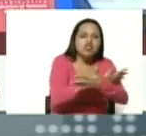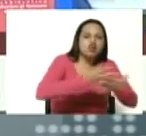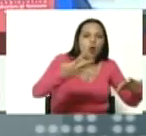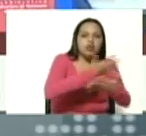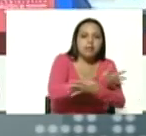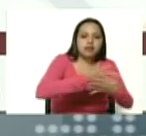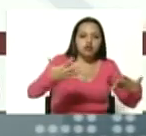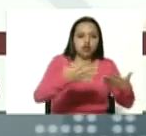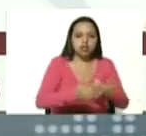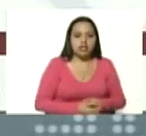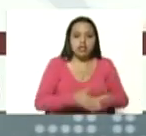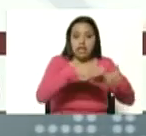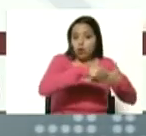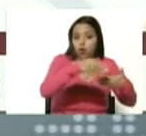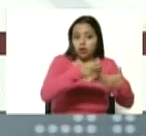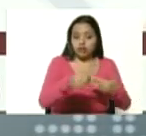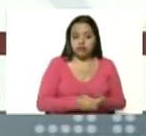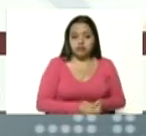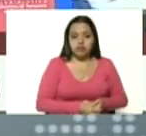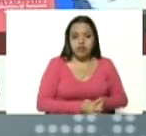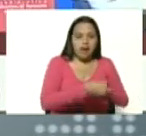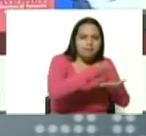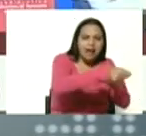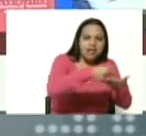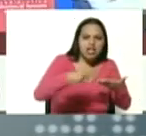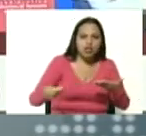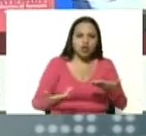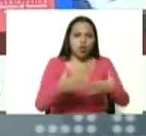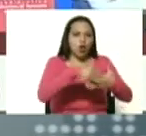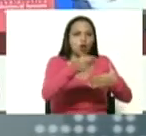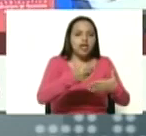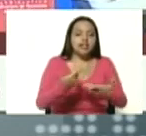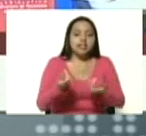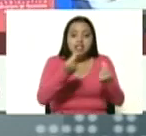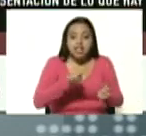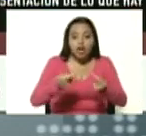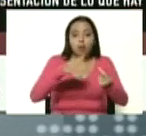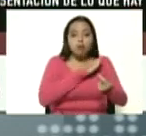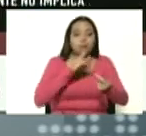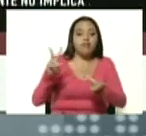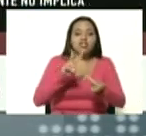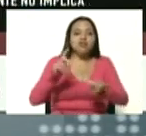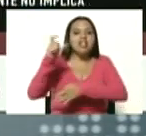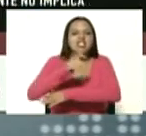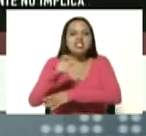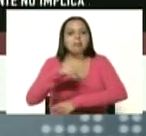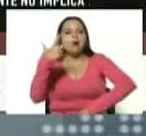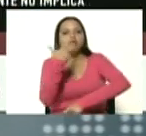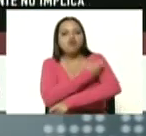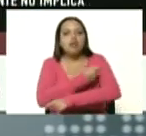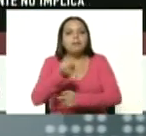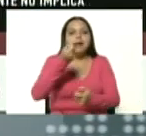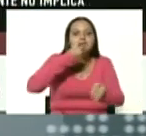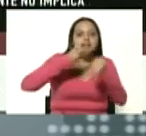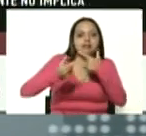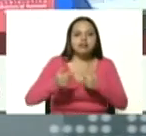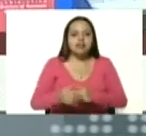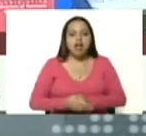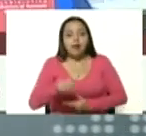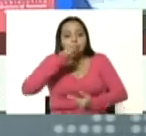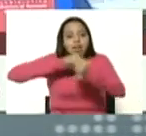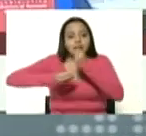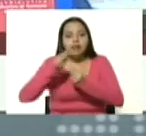repartiéndose los dólares del dinero que necesita Venezuela para las vacunas para las medicinas para los